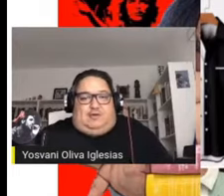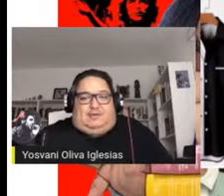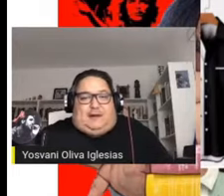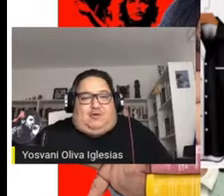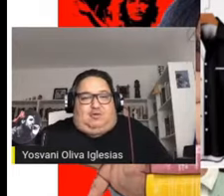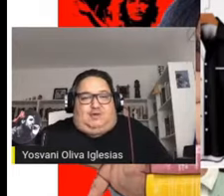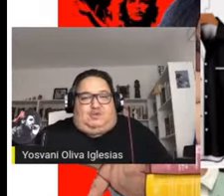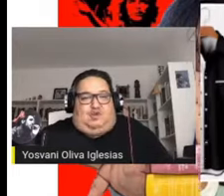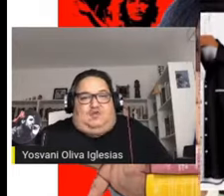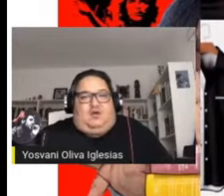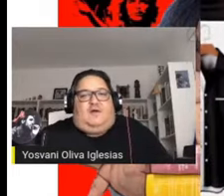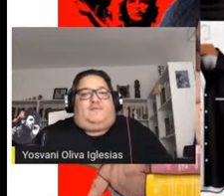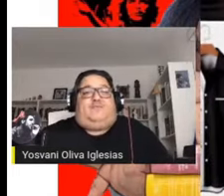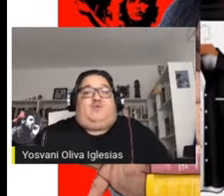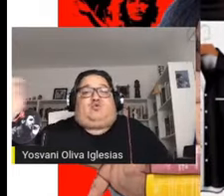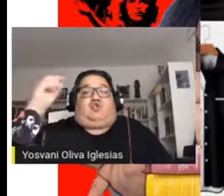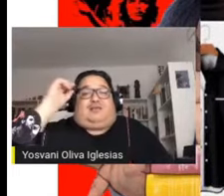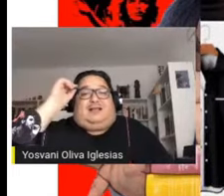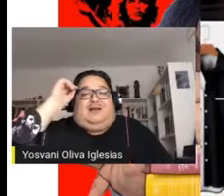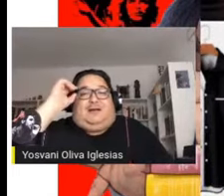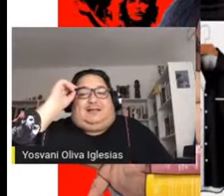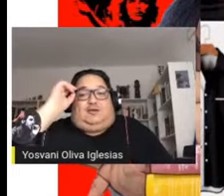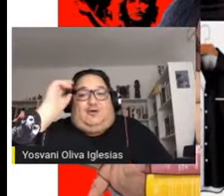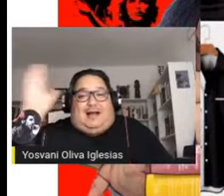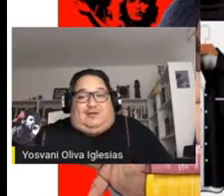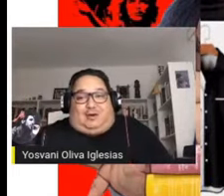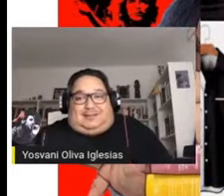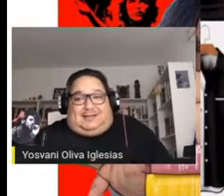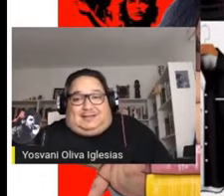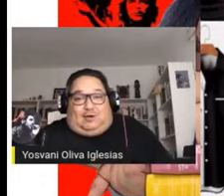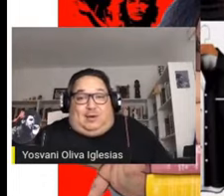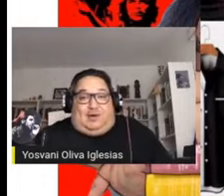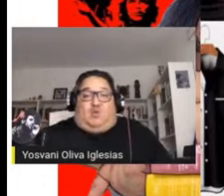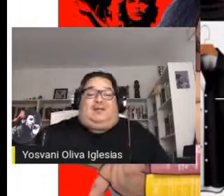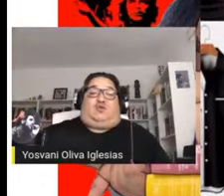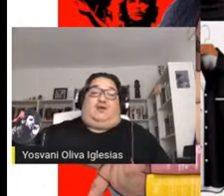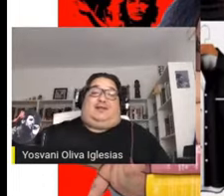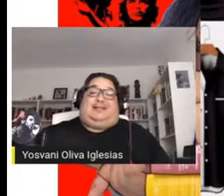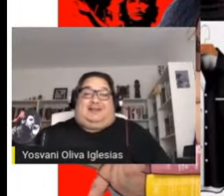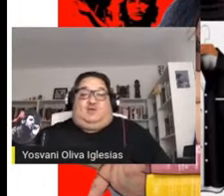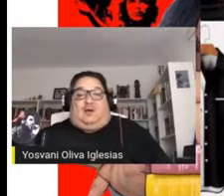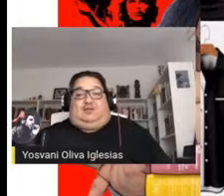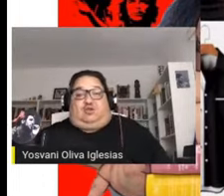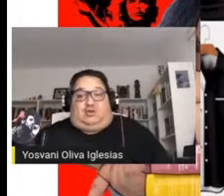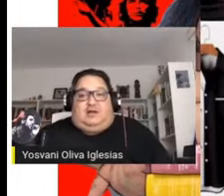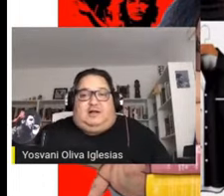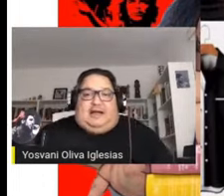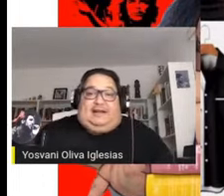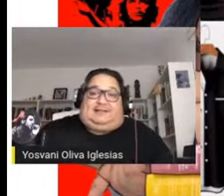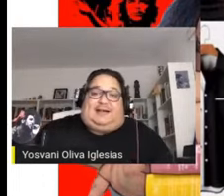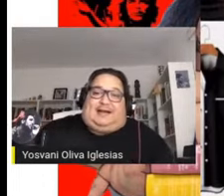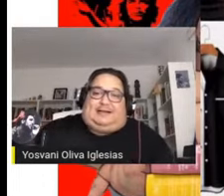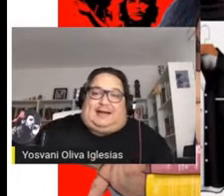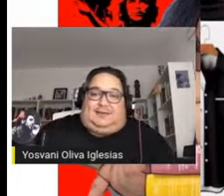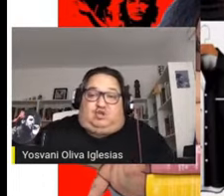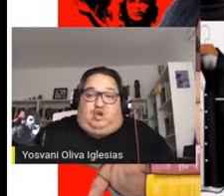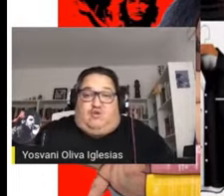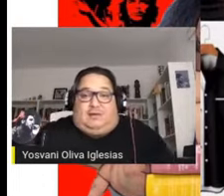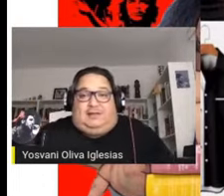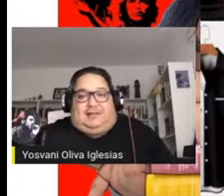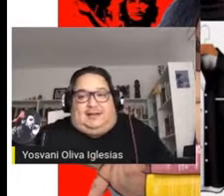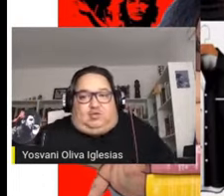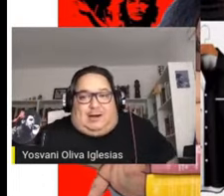Veamos qué nos dicen a continuación. Muchos se han debatido en años recientes los encuentros y desencuentros entre la